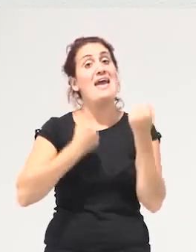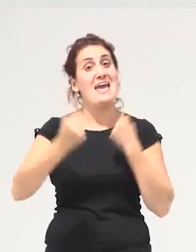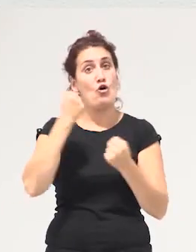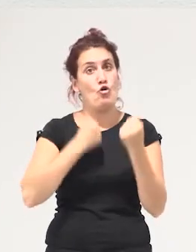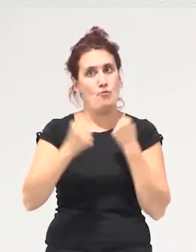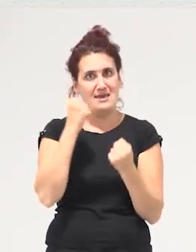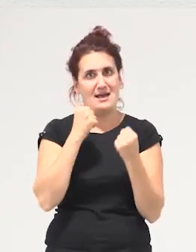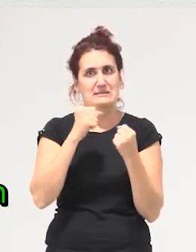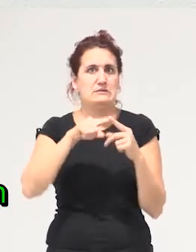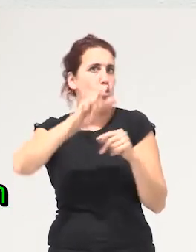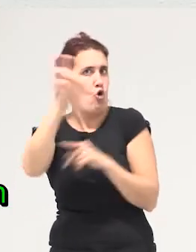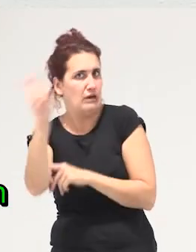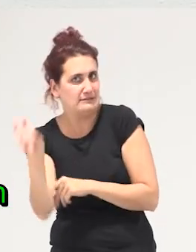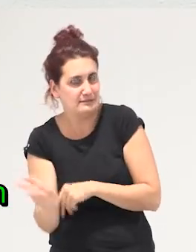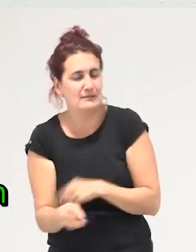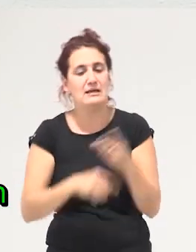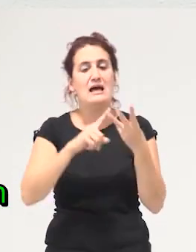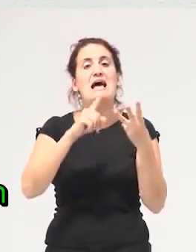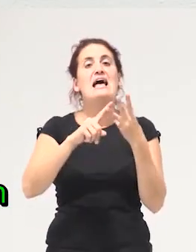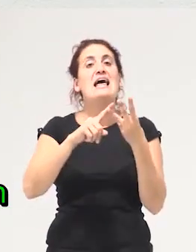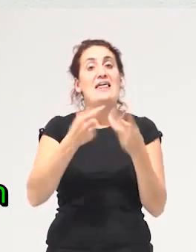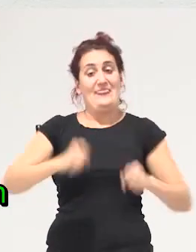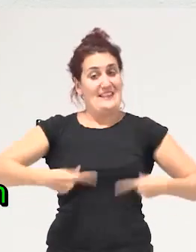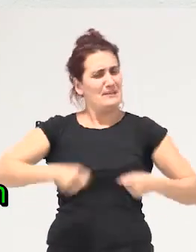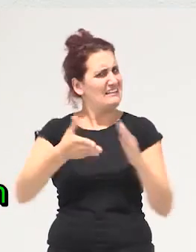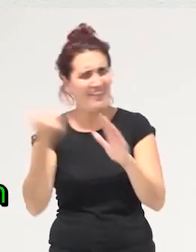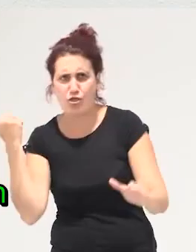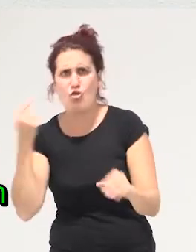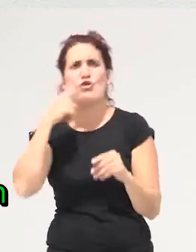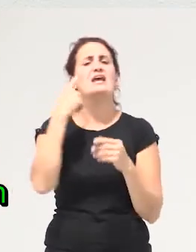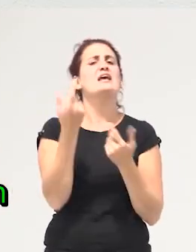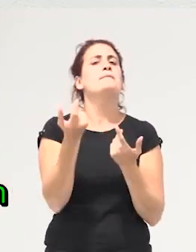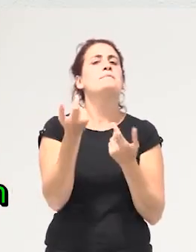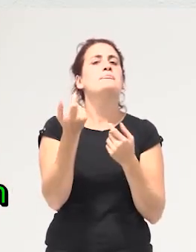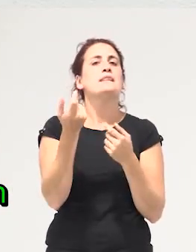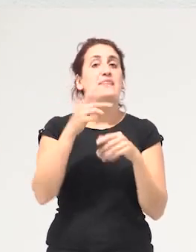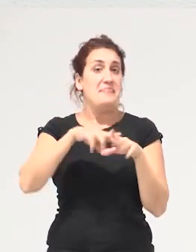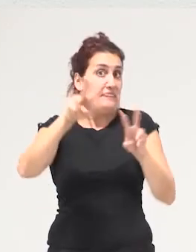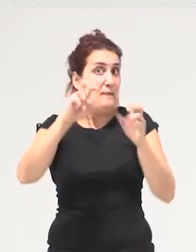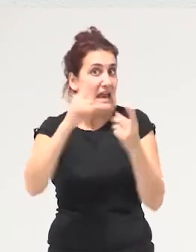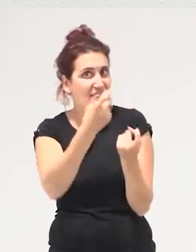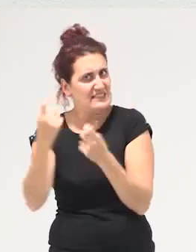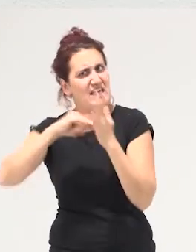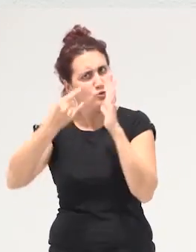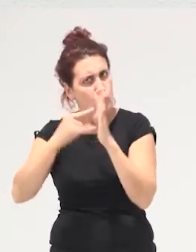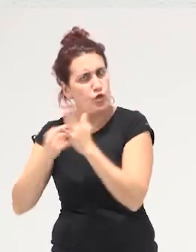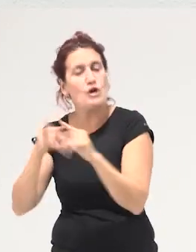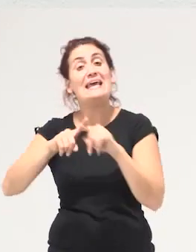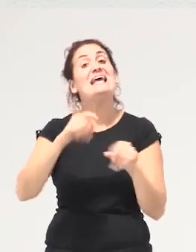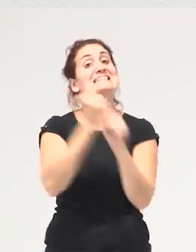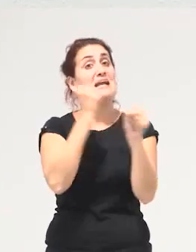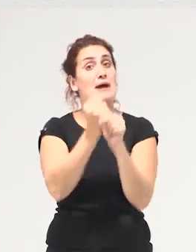diversas en red desmercantilización y colectivización de la resolución de necesidades y reorganización de los